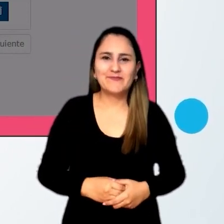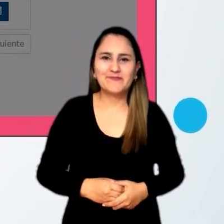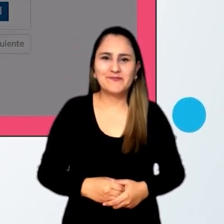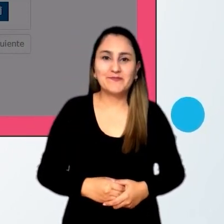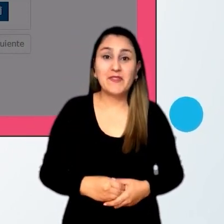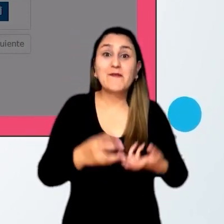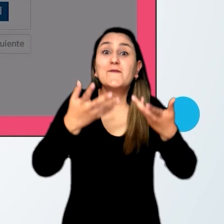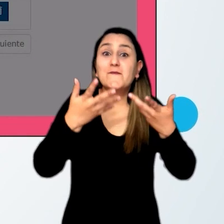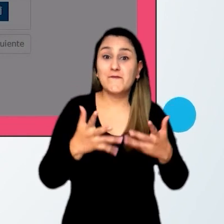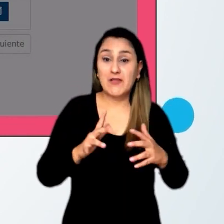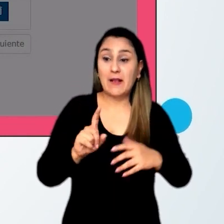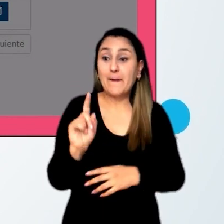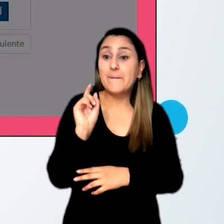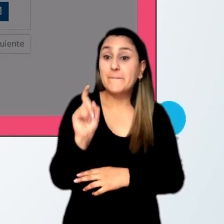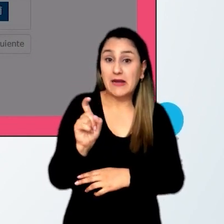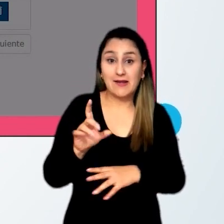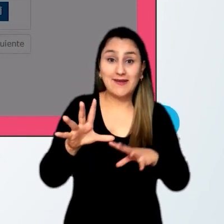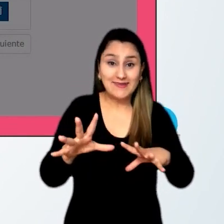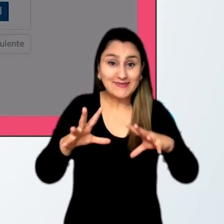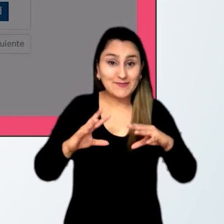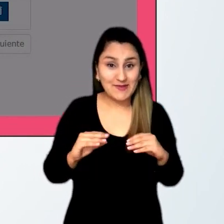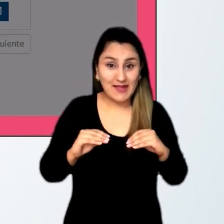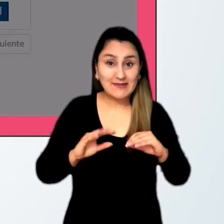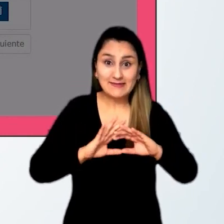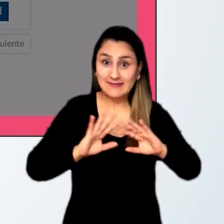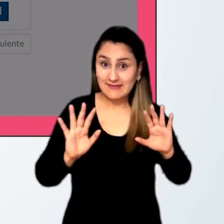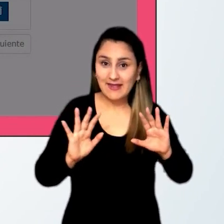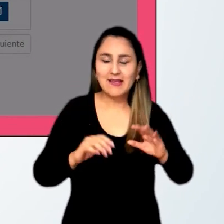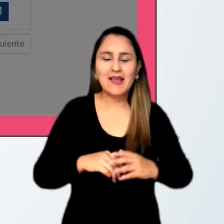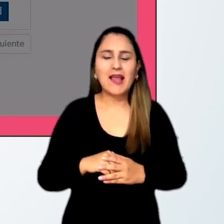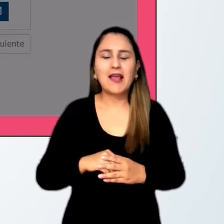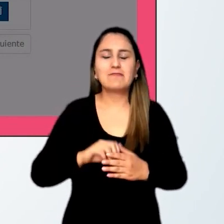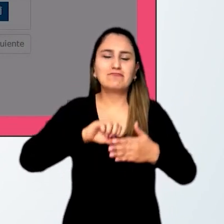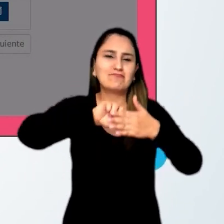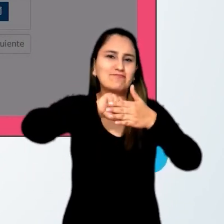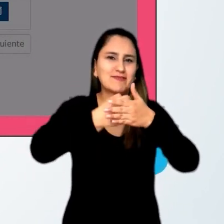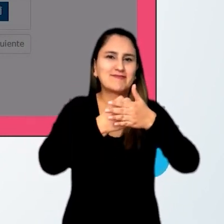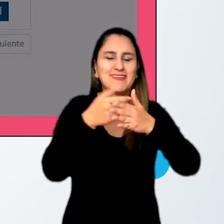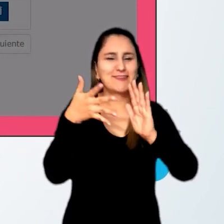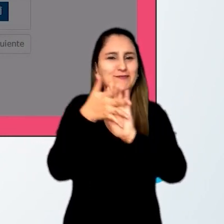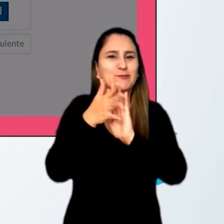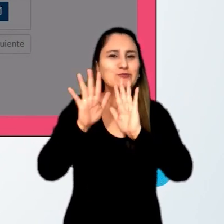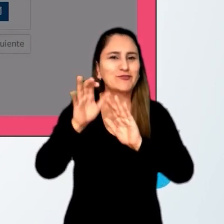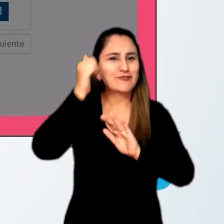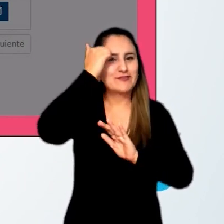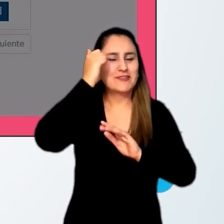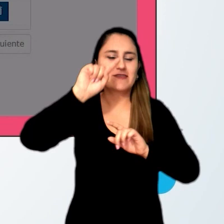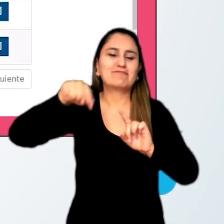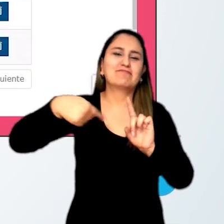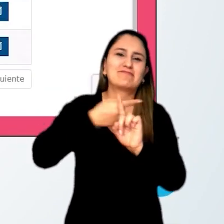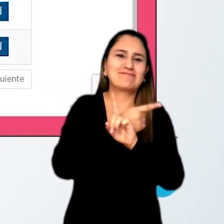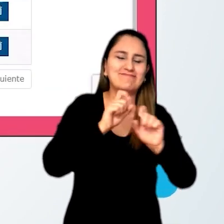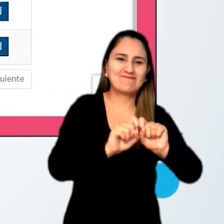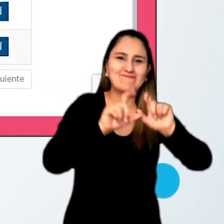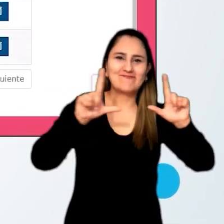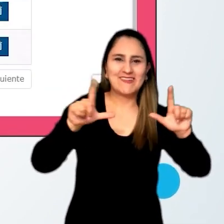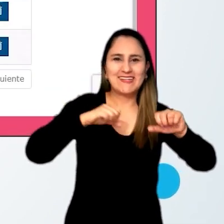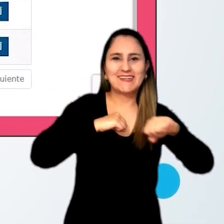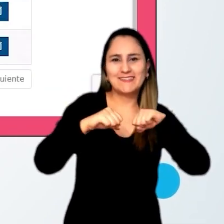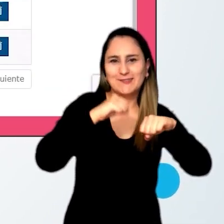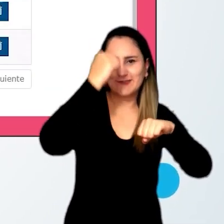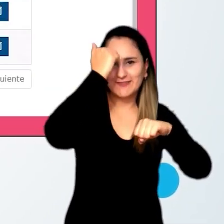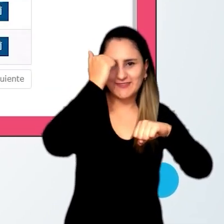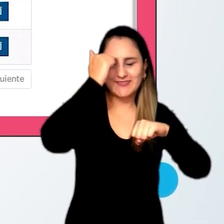Una vez seleccione la opción aceptar, se guardará la información del docente y retornará a la pantalla